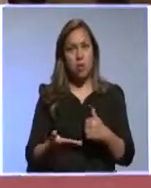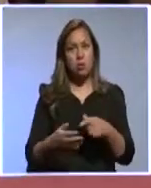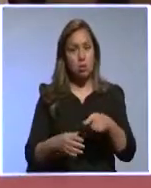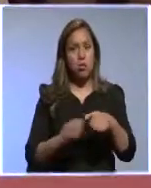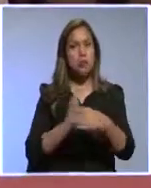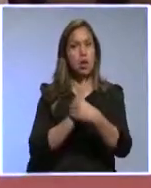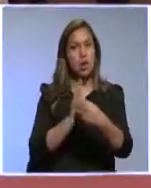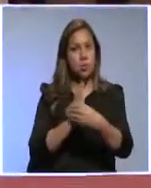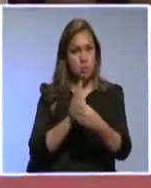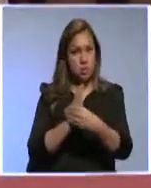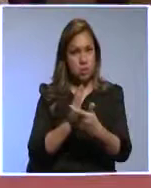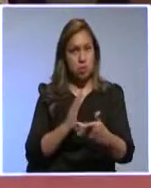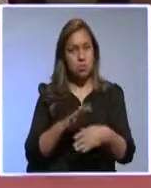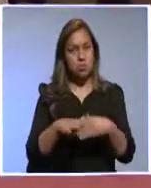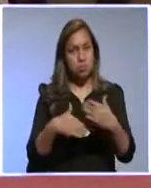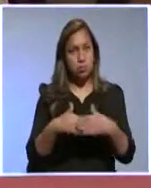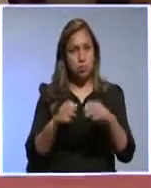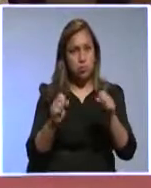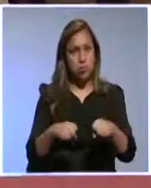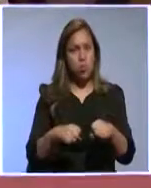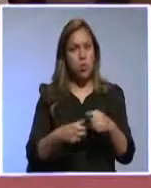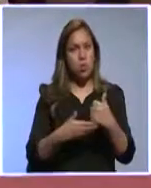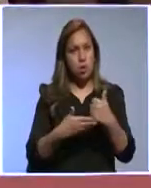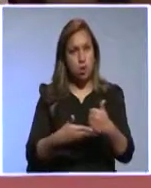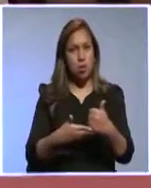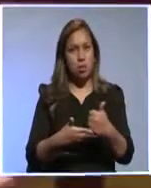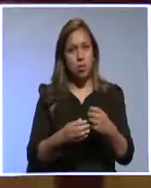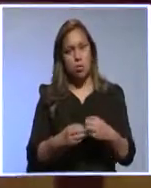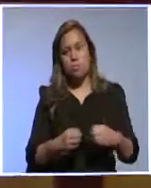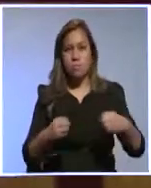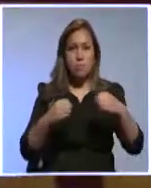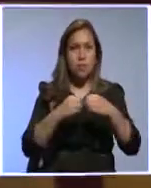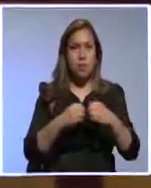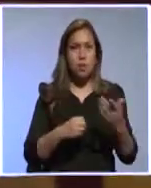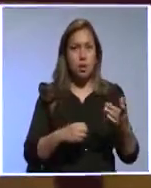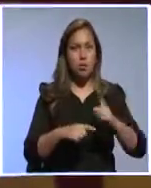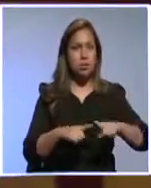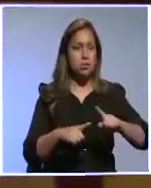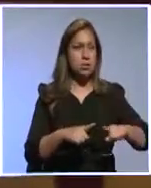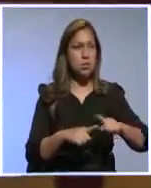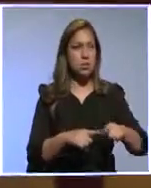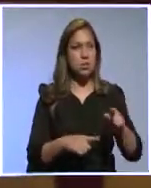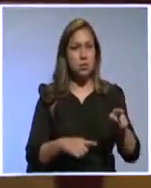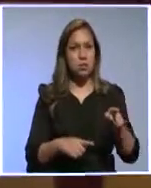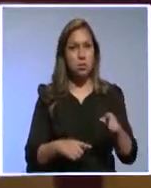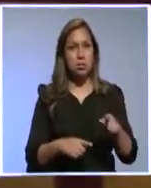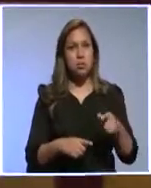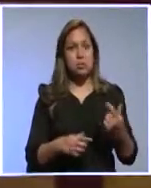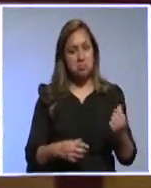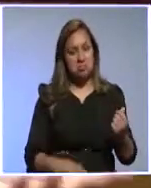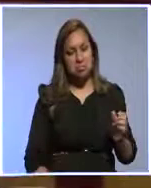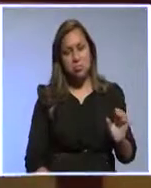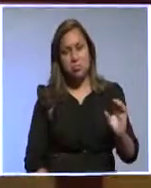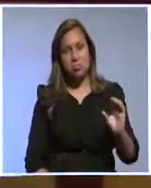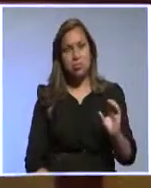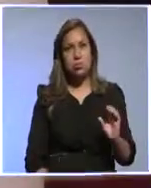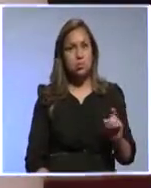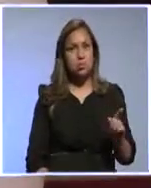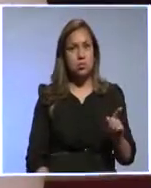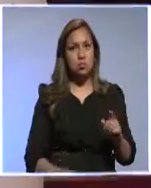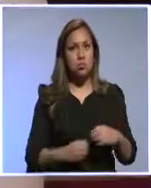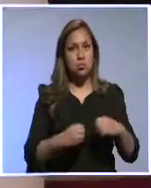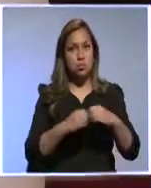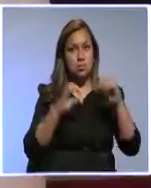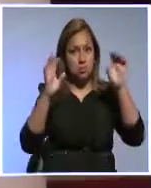capacitación, hay que ver cómo hacen para que cobren más por los diferentes tipos de ingresos que pueden generar. Y un poco para que estos